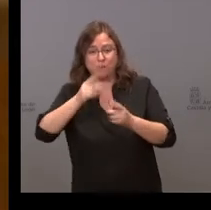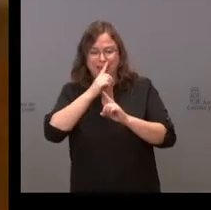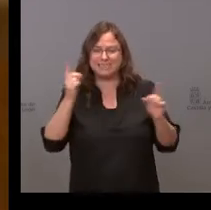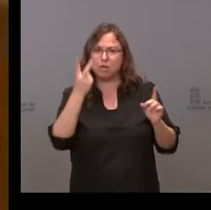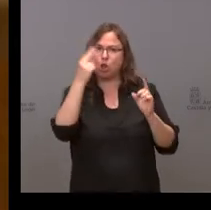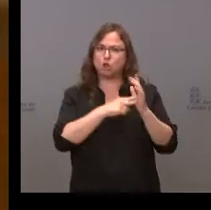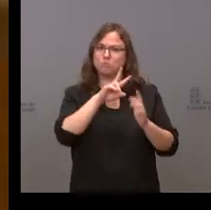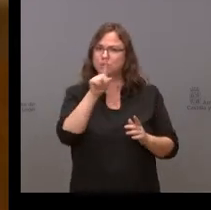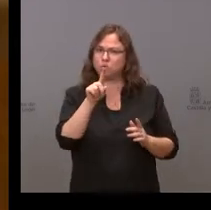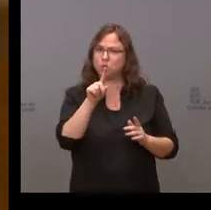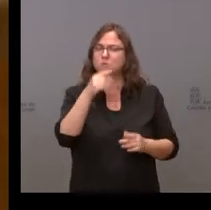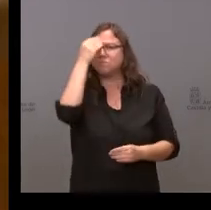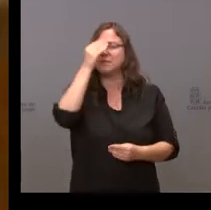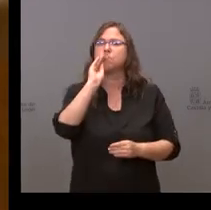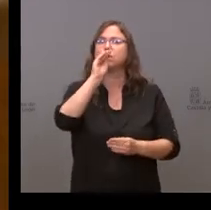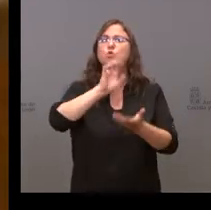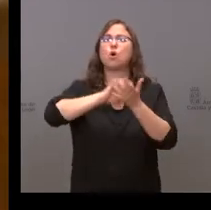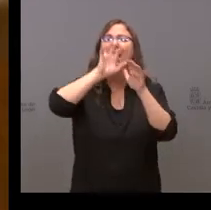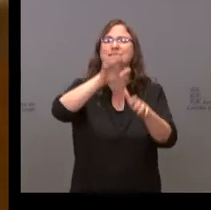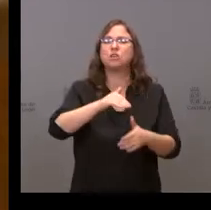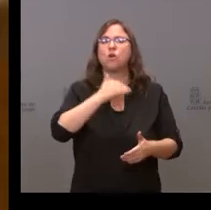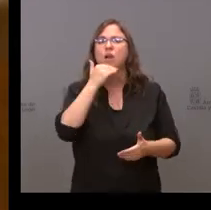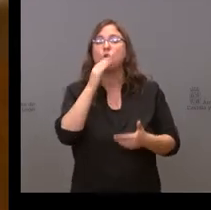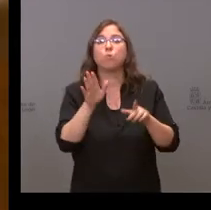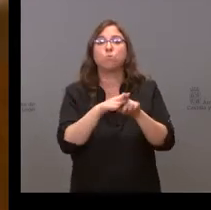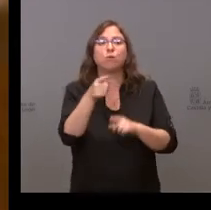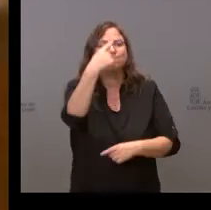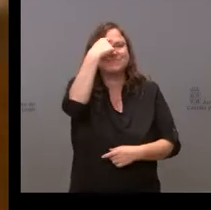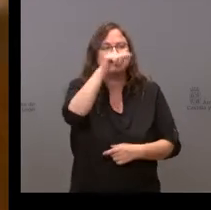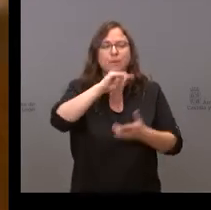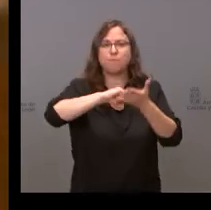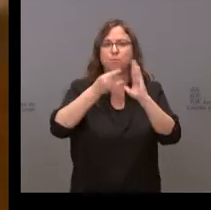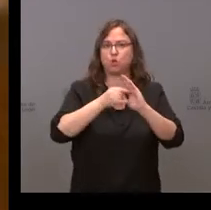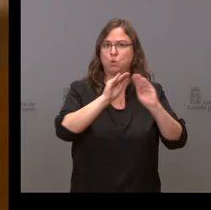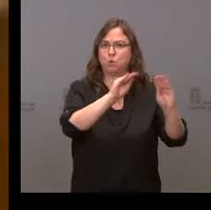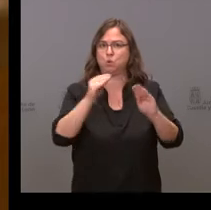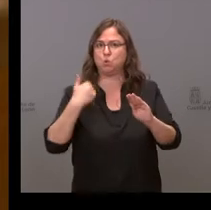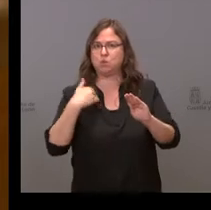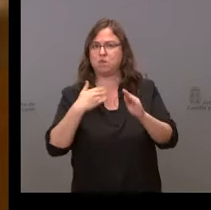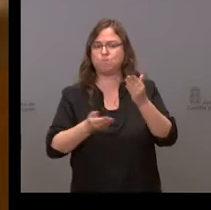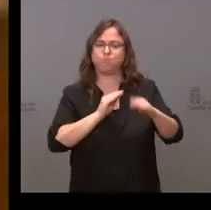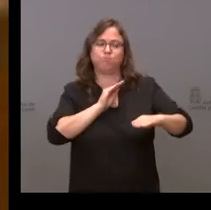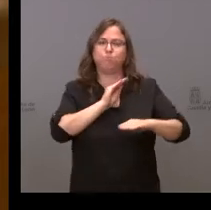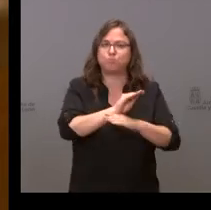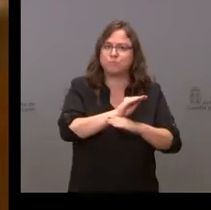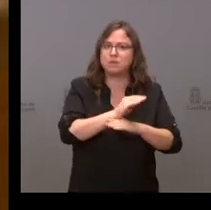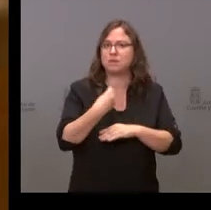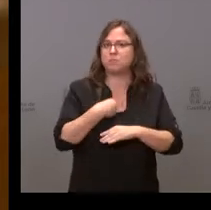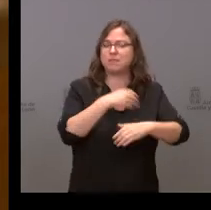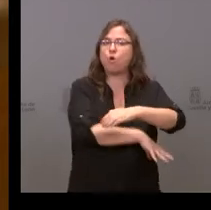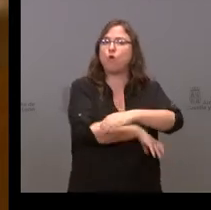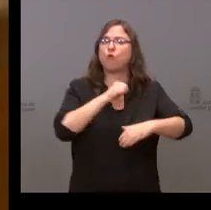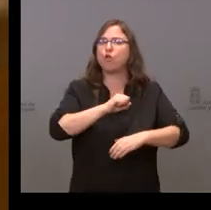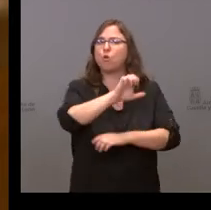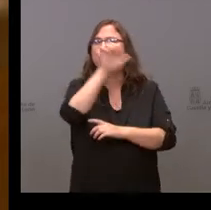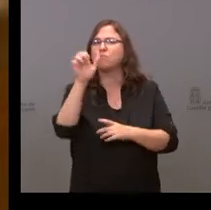No sé qué margen tiene Castilla y León por el conocimiento que tienen de los proyectos que se van a financiar con estos fondos